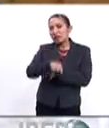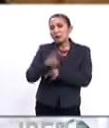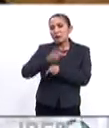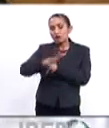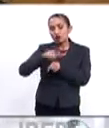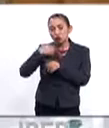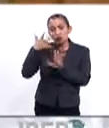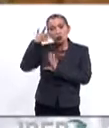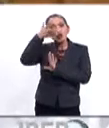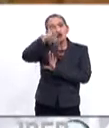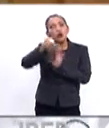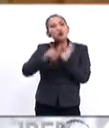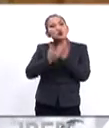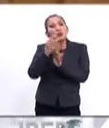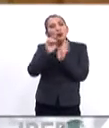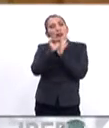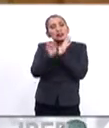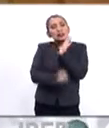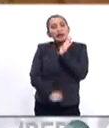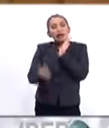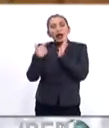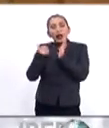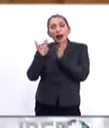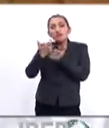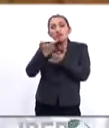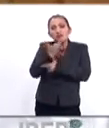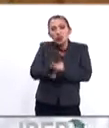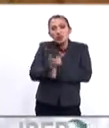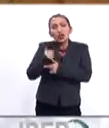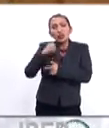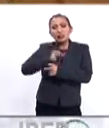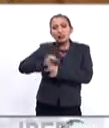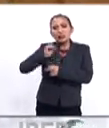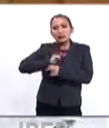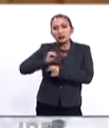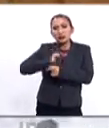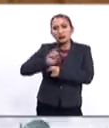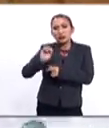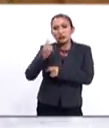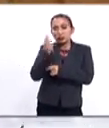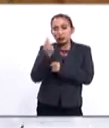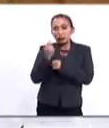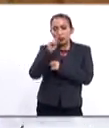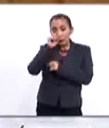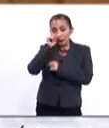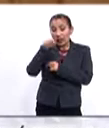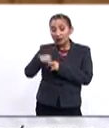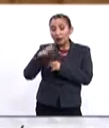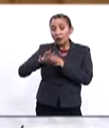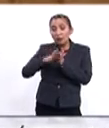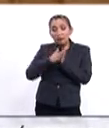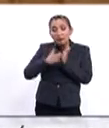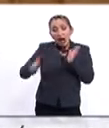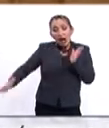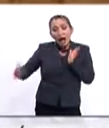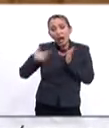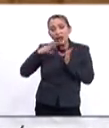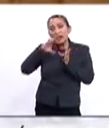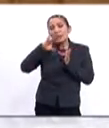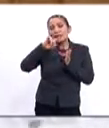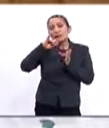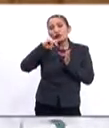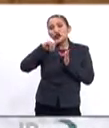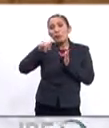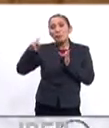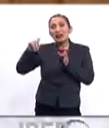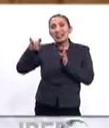rumbo a un nuevo sistema monetario venezolano del siglo XXI que va a abarcar la criptomoneda,